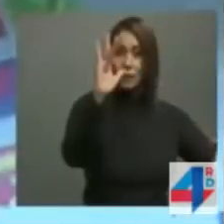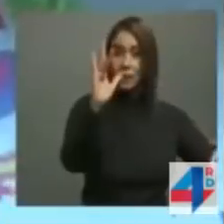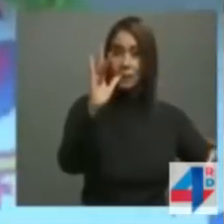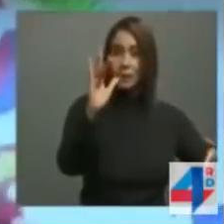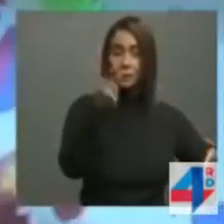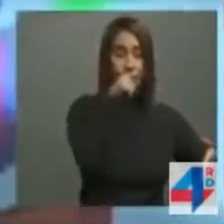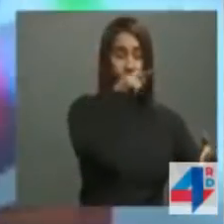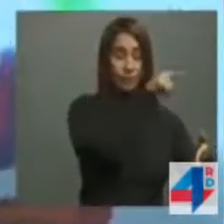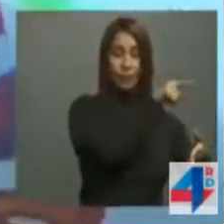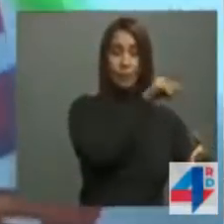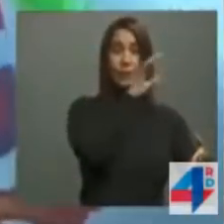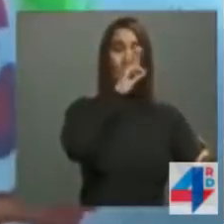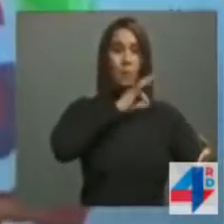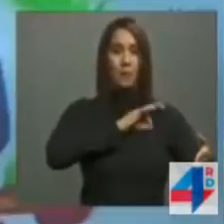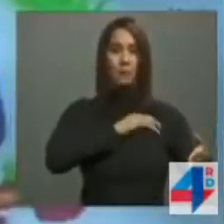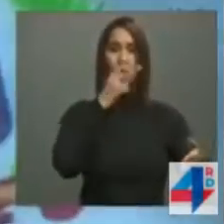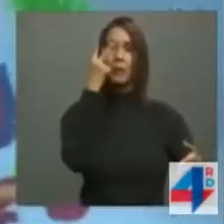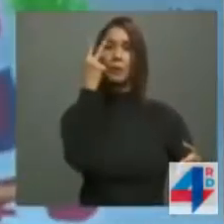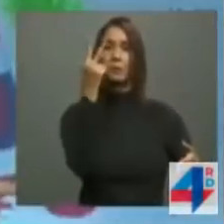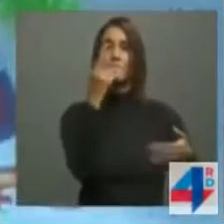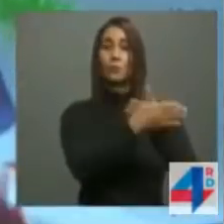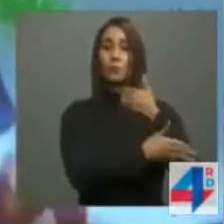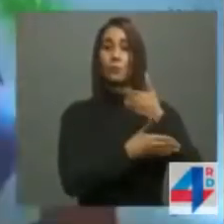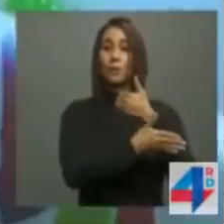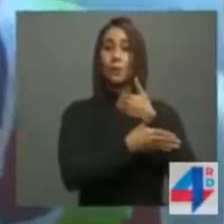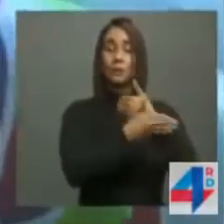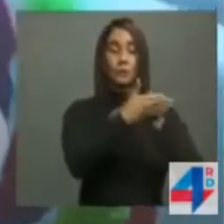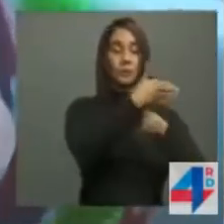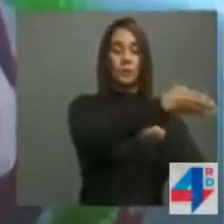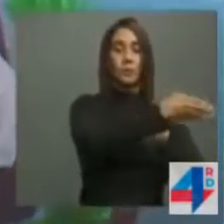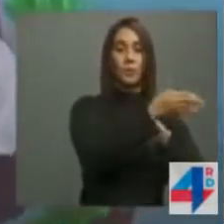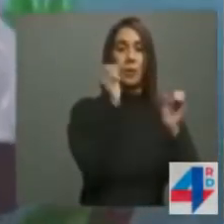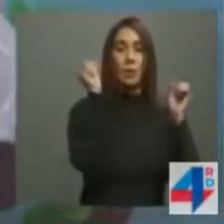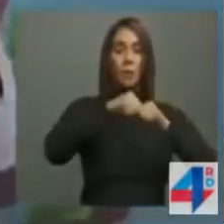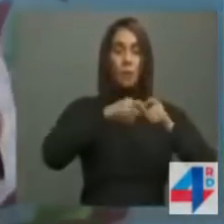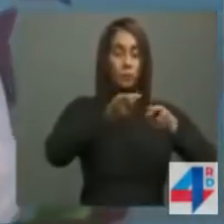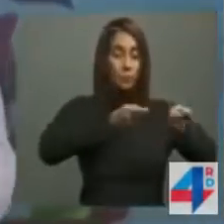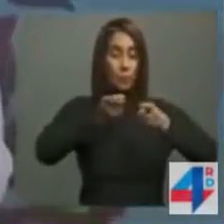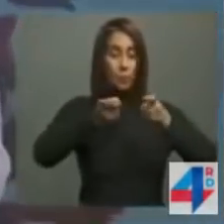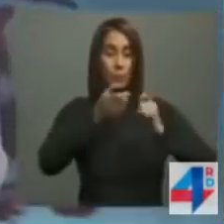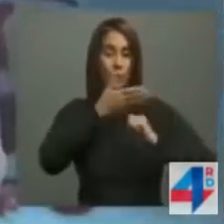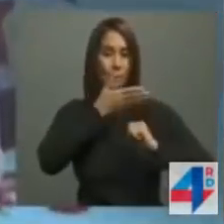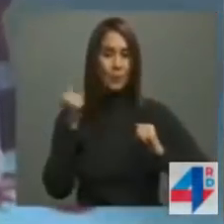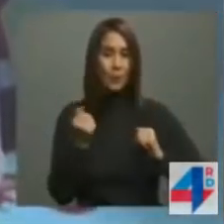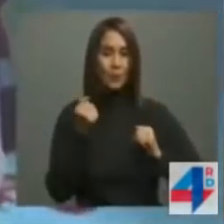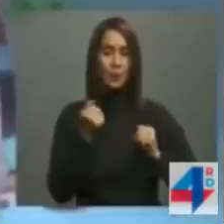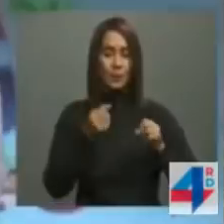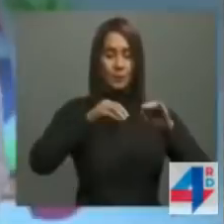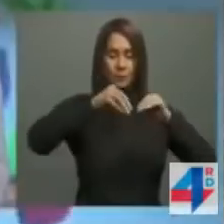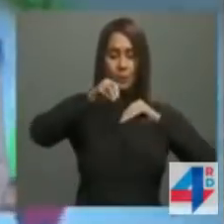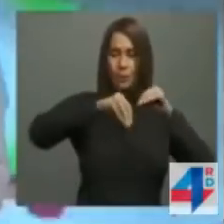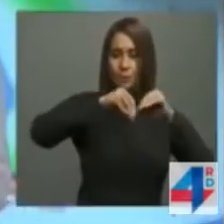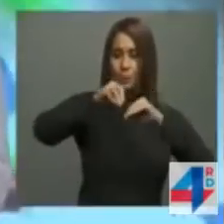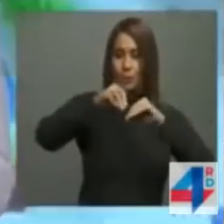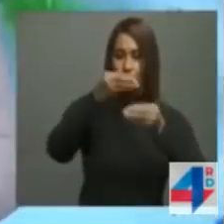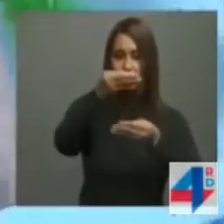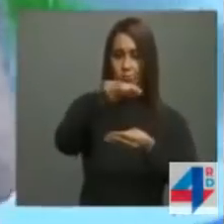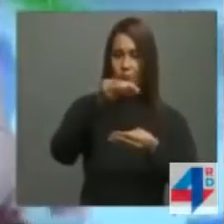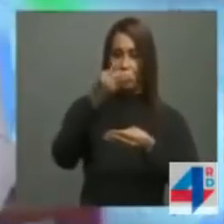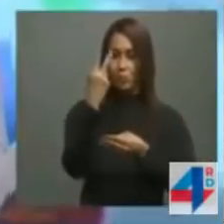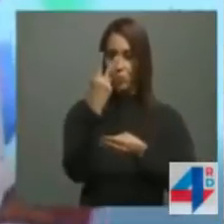que beneficiará a ambos países porque permitirá controlar de forma mucho más eficiente el comercio bilateral,